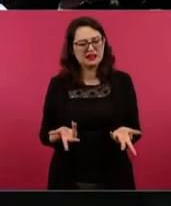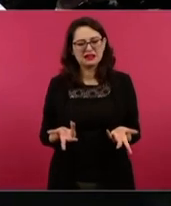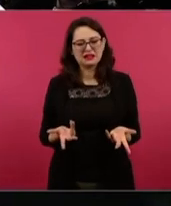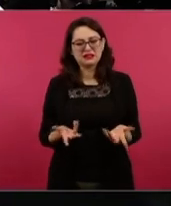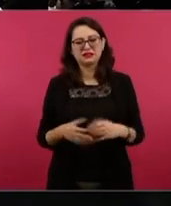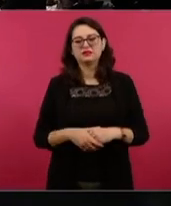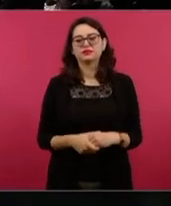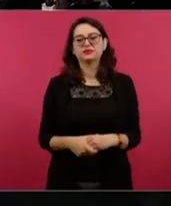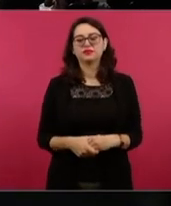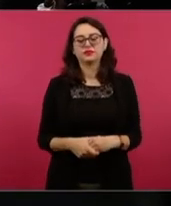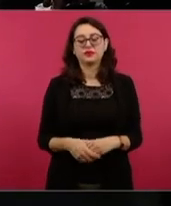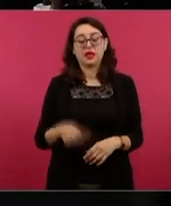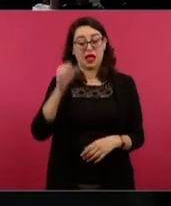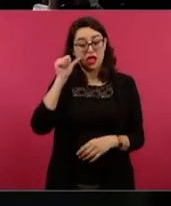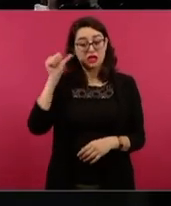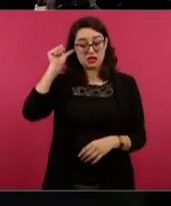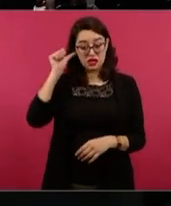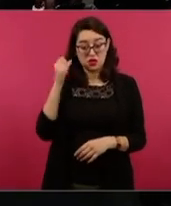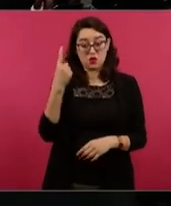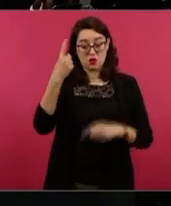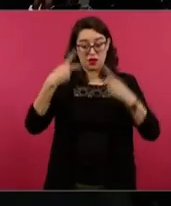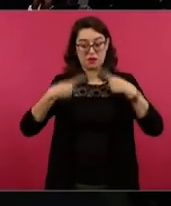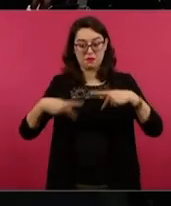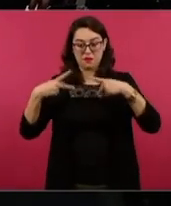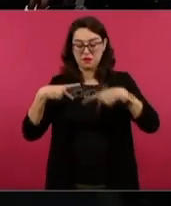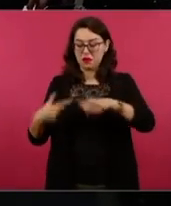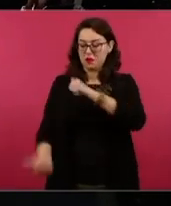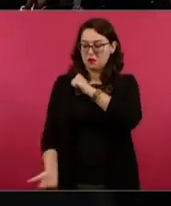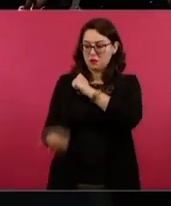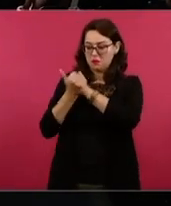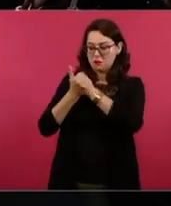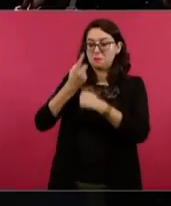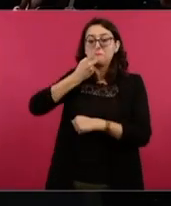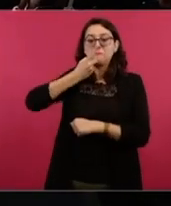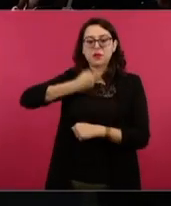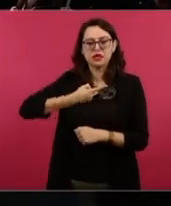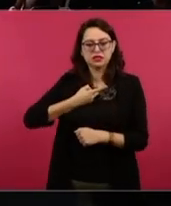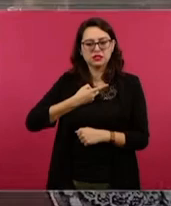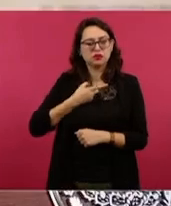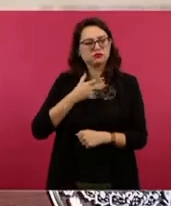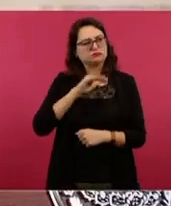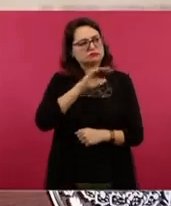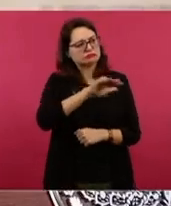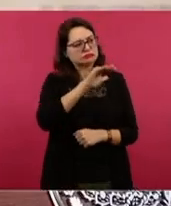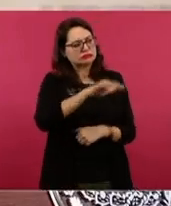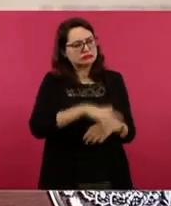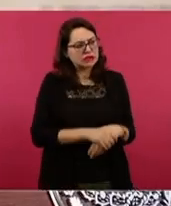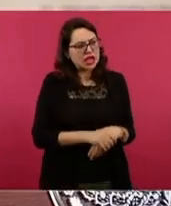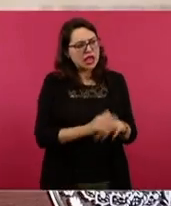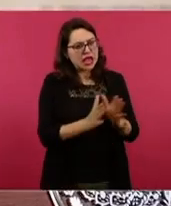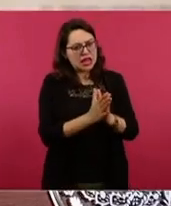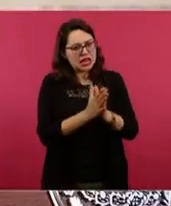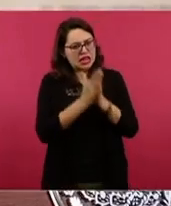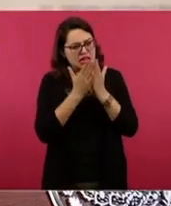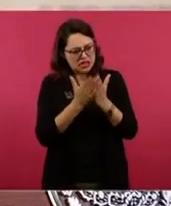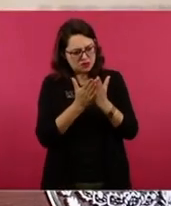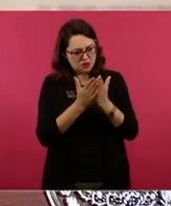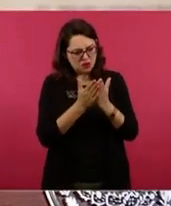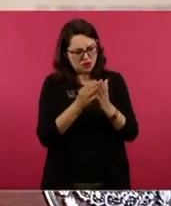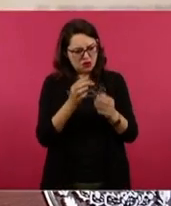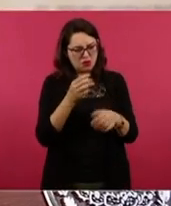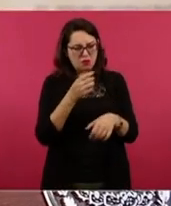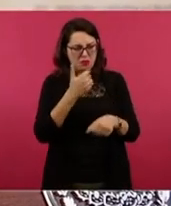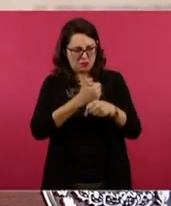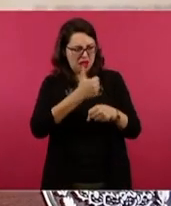que había escuchado que en el libro de tercero, de cuarto, de